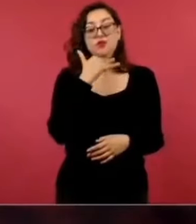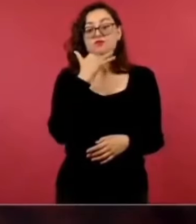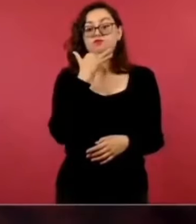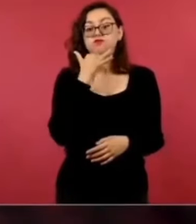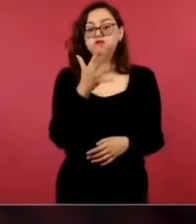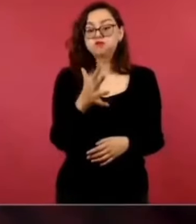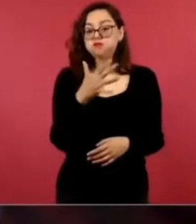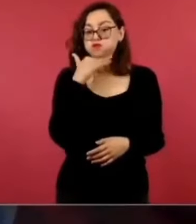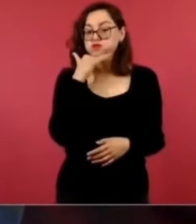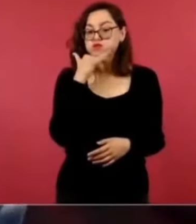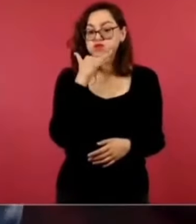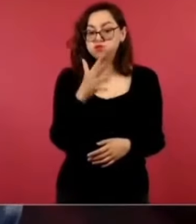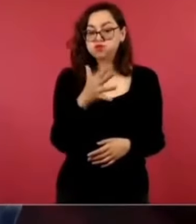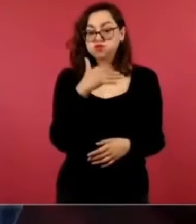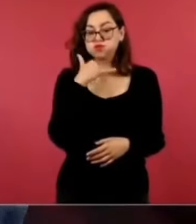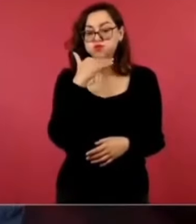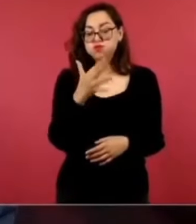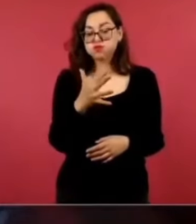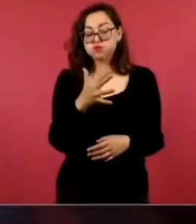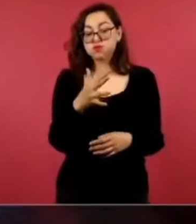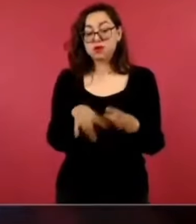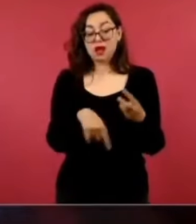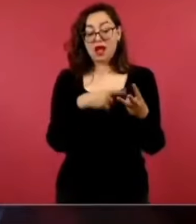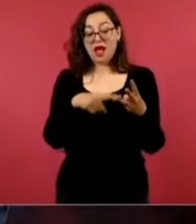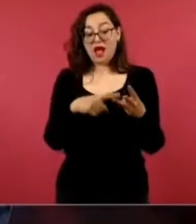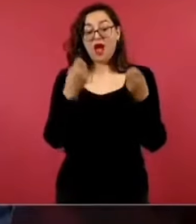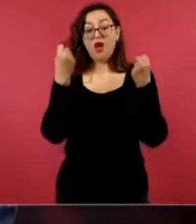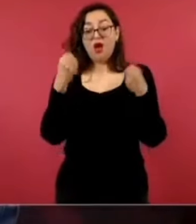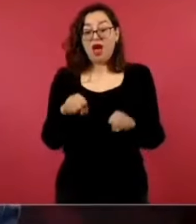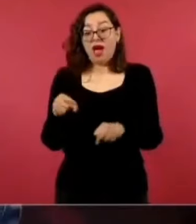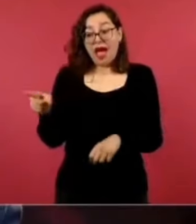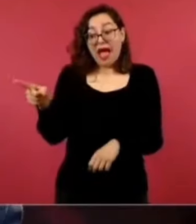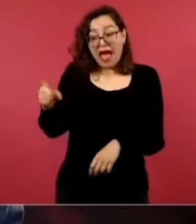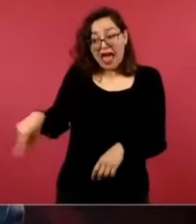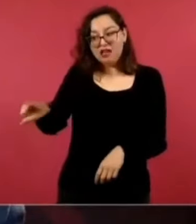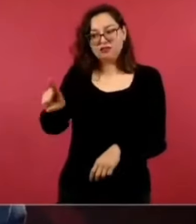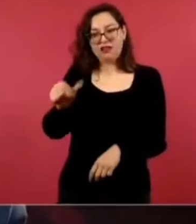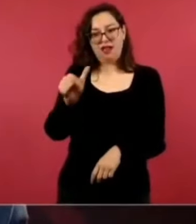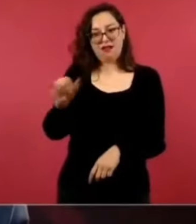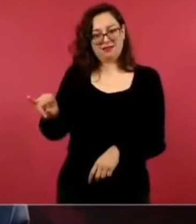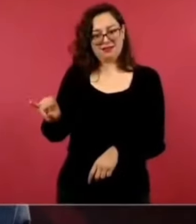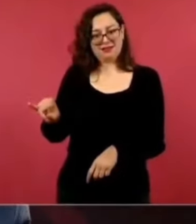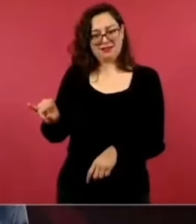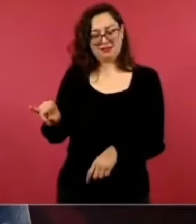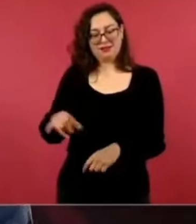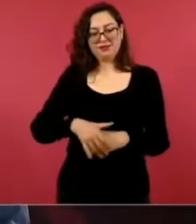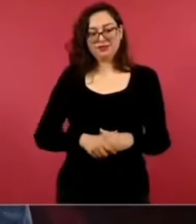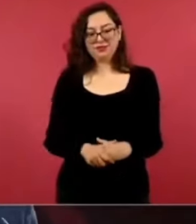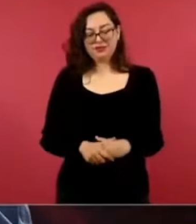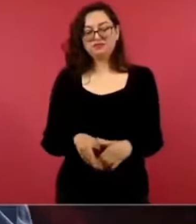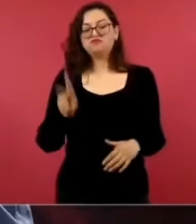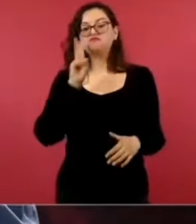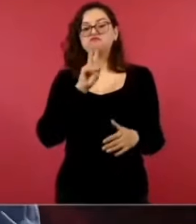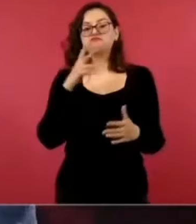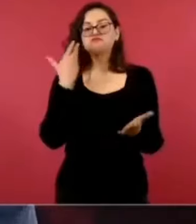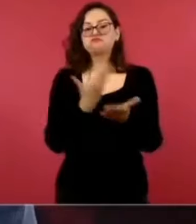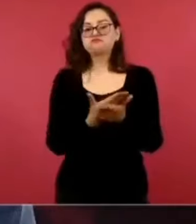y muy autoritarios, y lo puedo probar